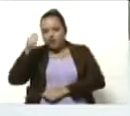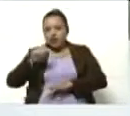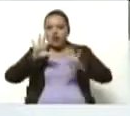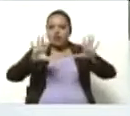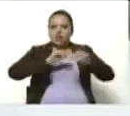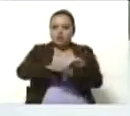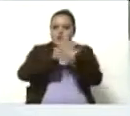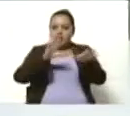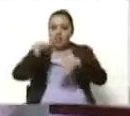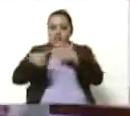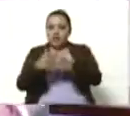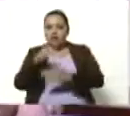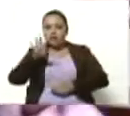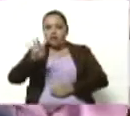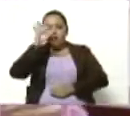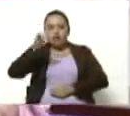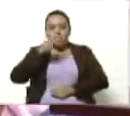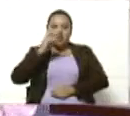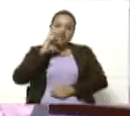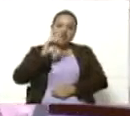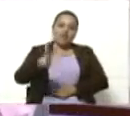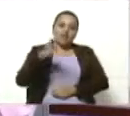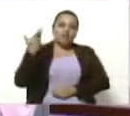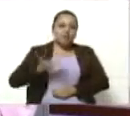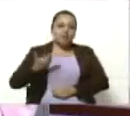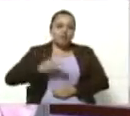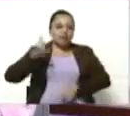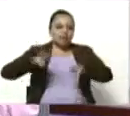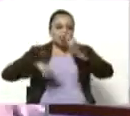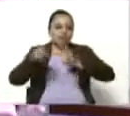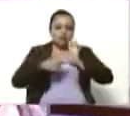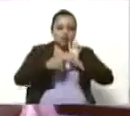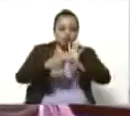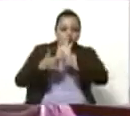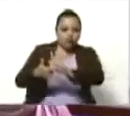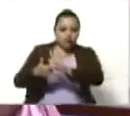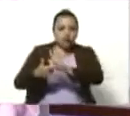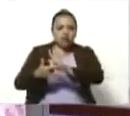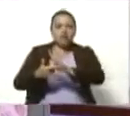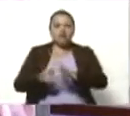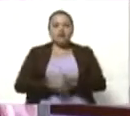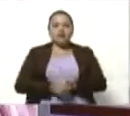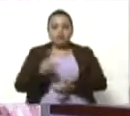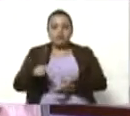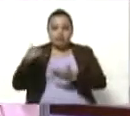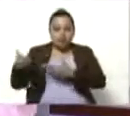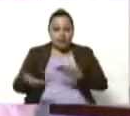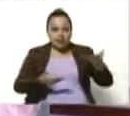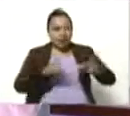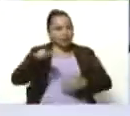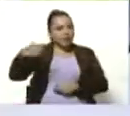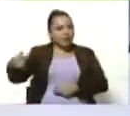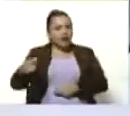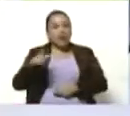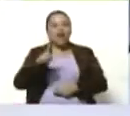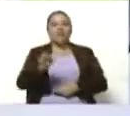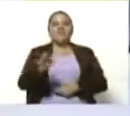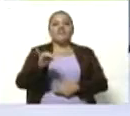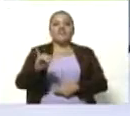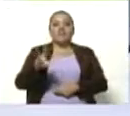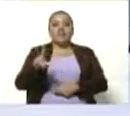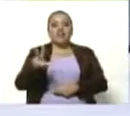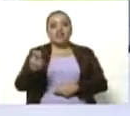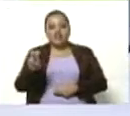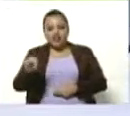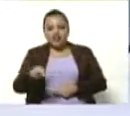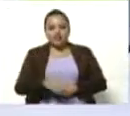a 4 de la tarde, a ver esta importante exposición que tenemos para todos y todas. Y pronto estaremos invitando para la Fildes. Gracias, viceministra.